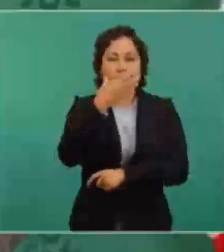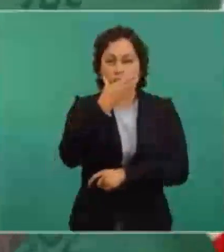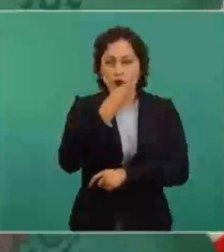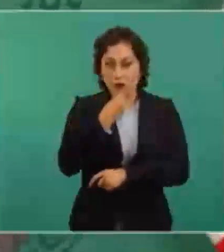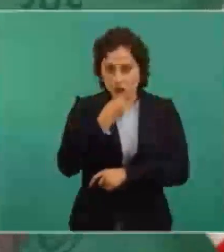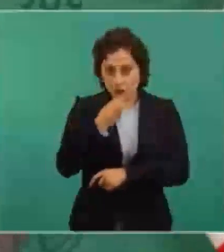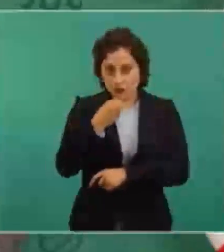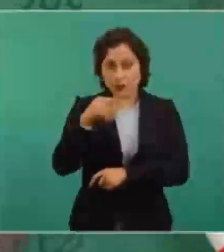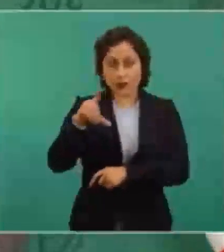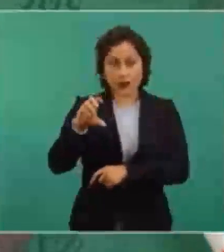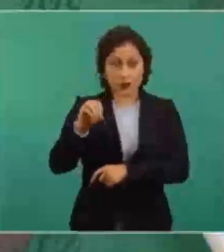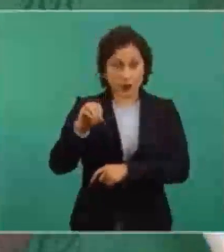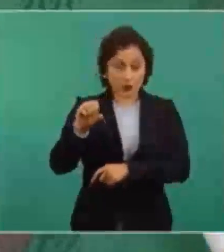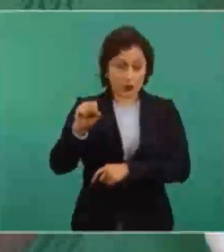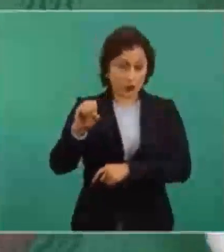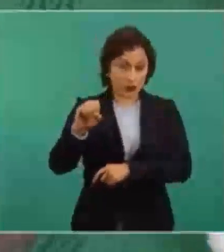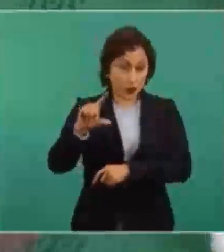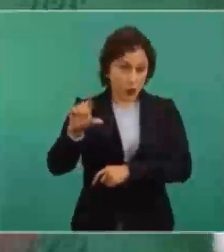Lozoya,